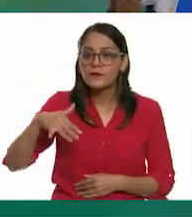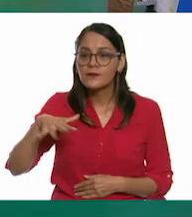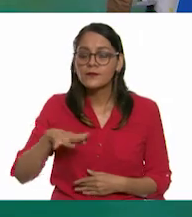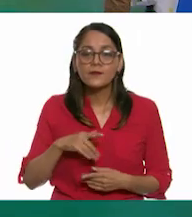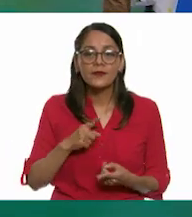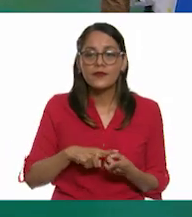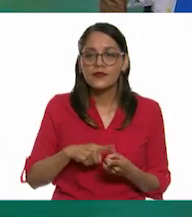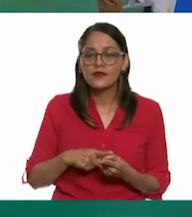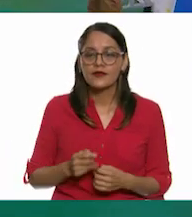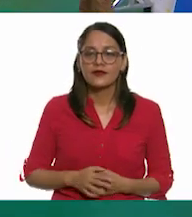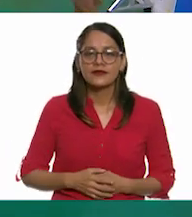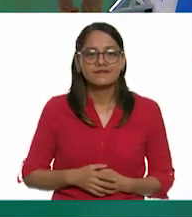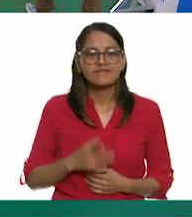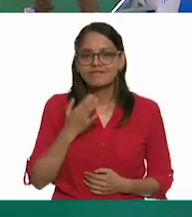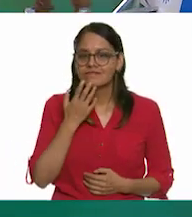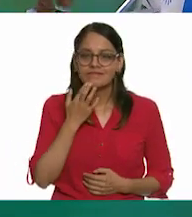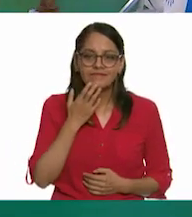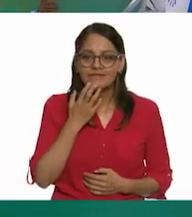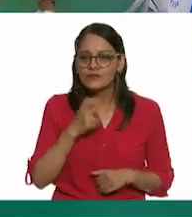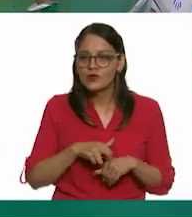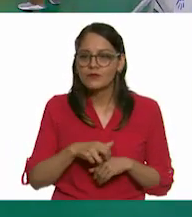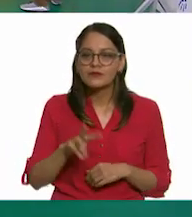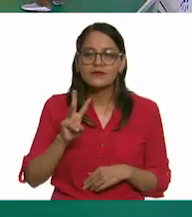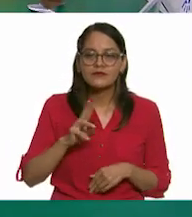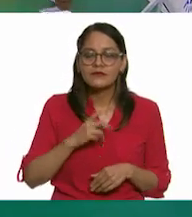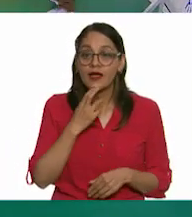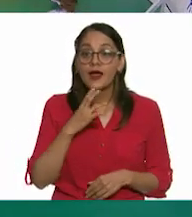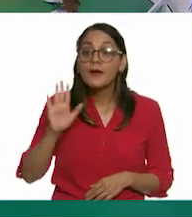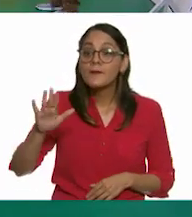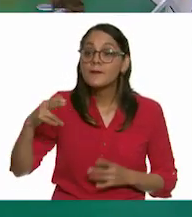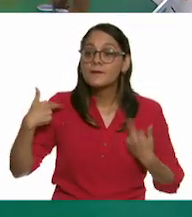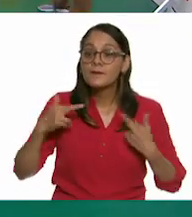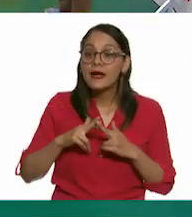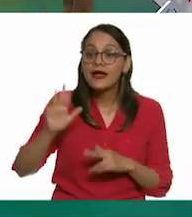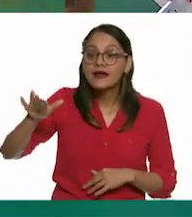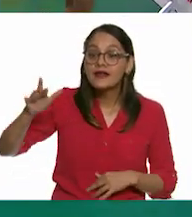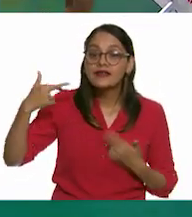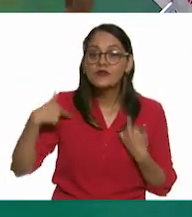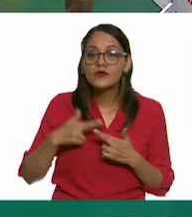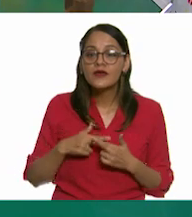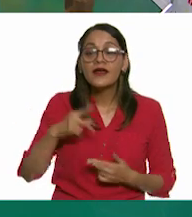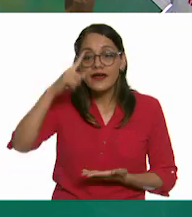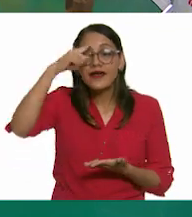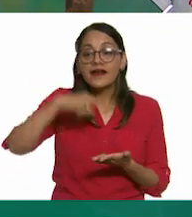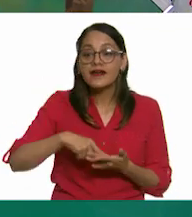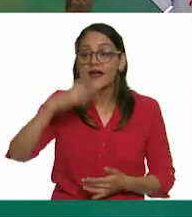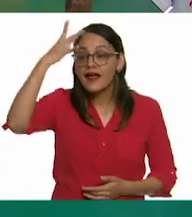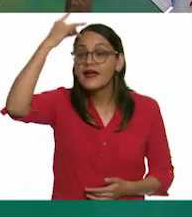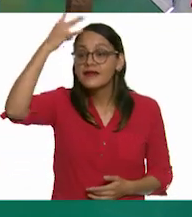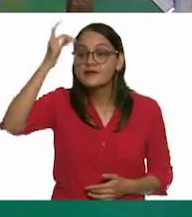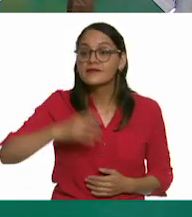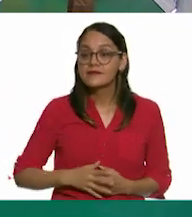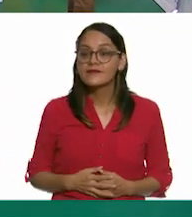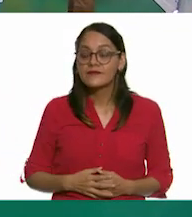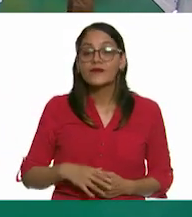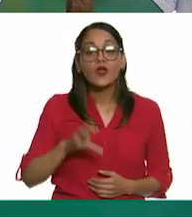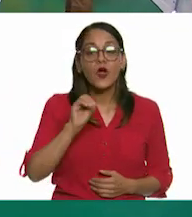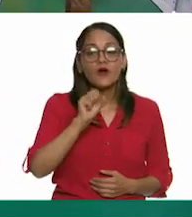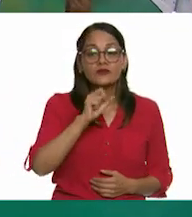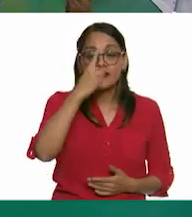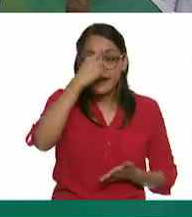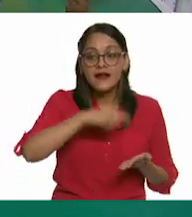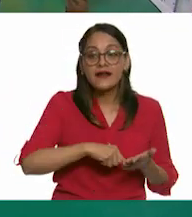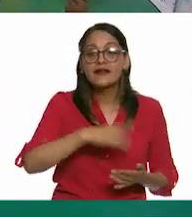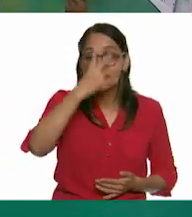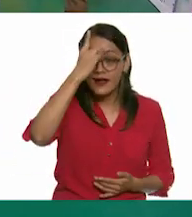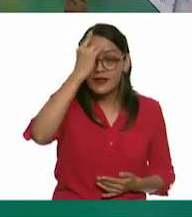A este lado no alcanzo a ver nada. Número número tres. No. Maestro, maestro, ¿Qué pasó, Rita? Adivina qué. ¿Qué? Oscar, ¿qué crees? No, no